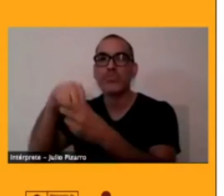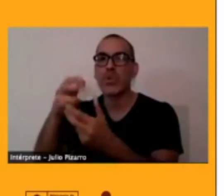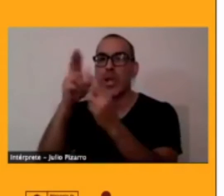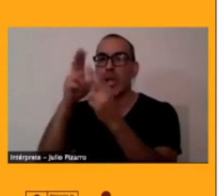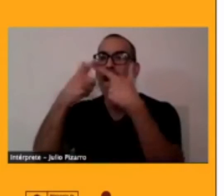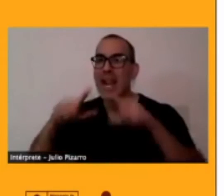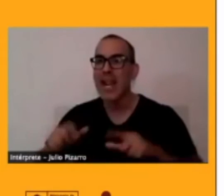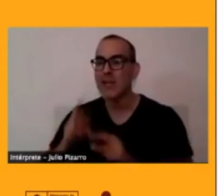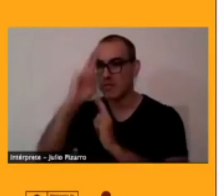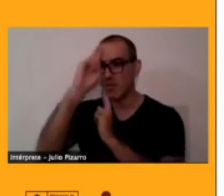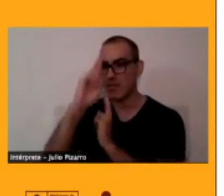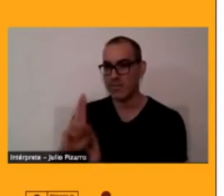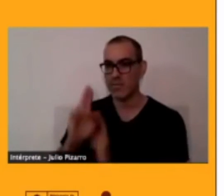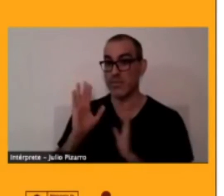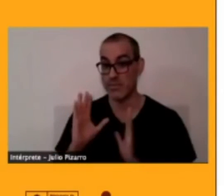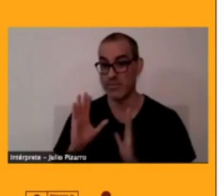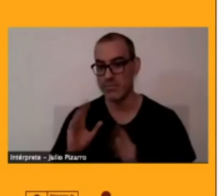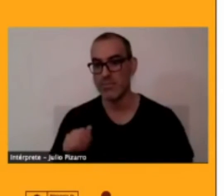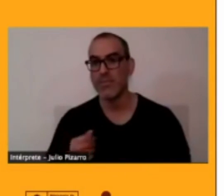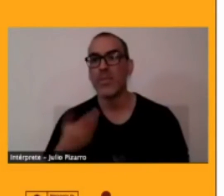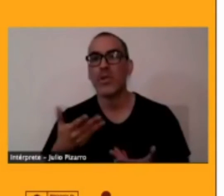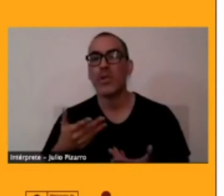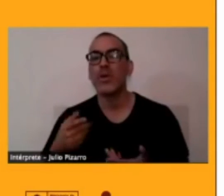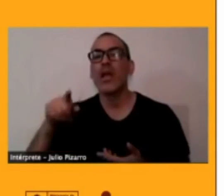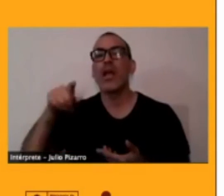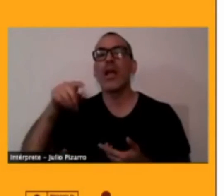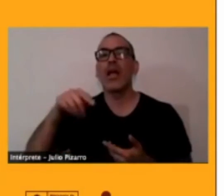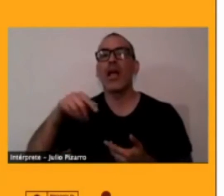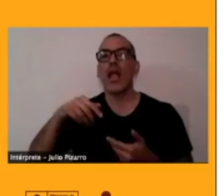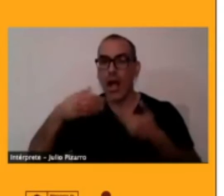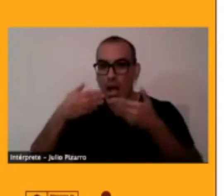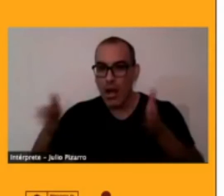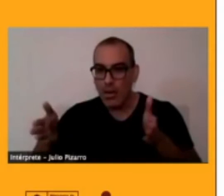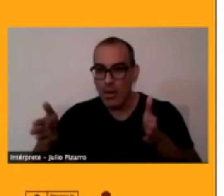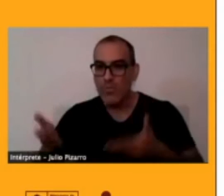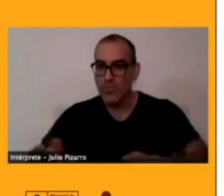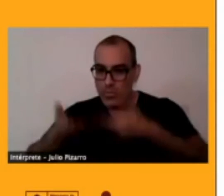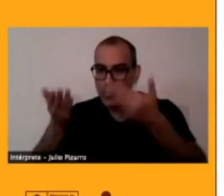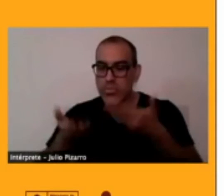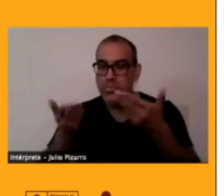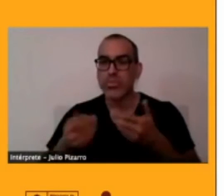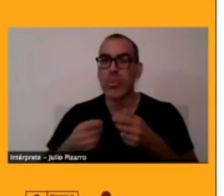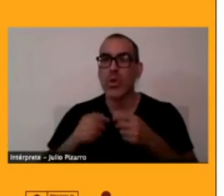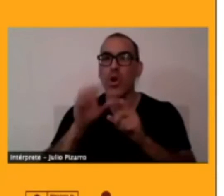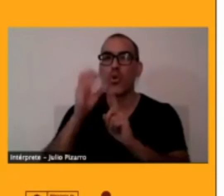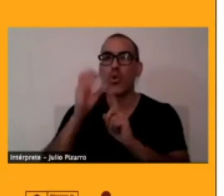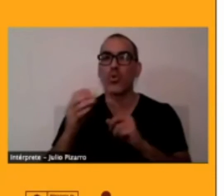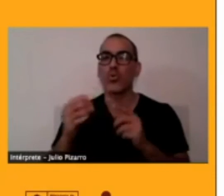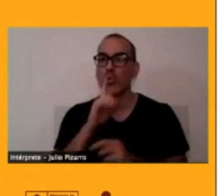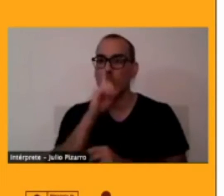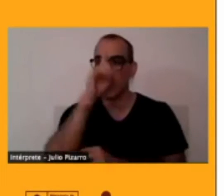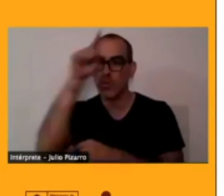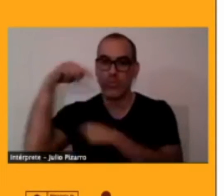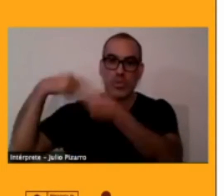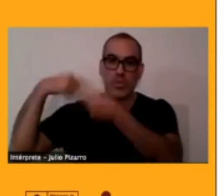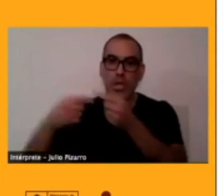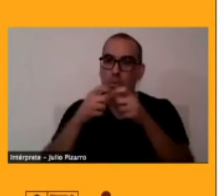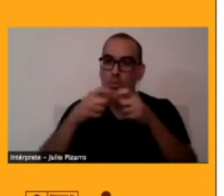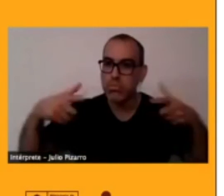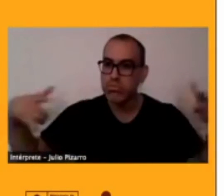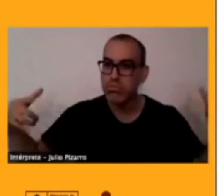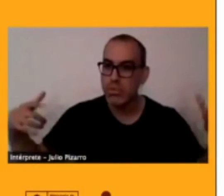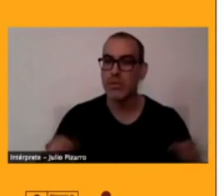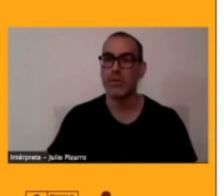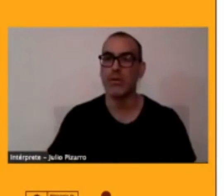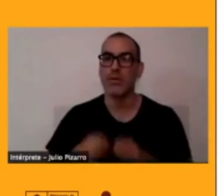instancias para que se practique la cultura desde toda su extensión. Ahora, más adelante voy a hablar acerca de lo